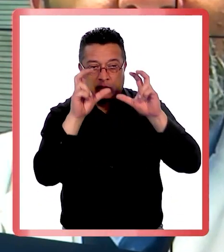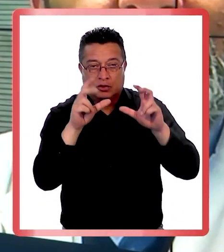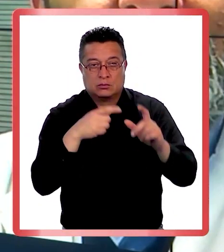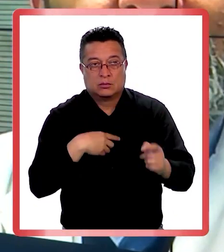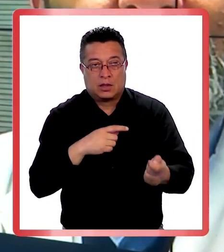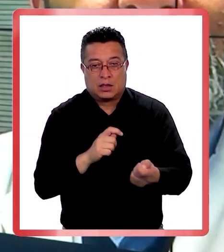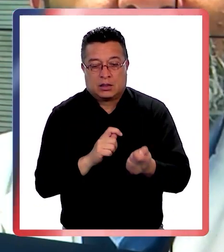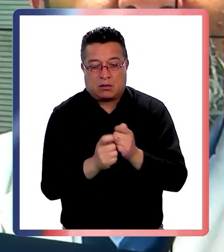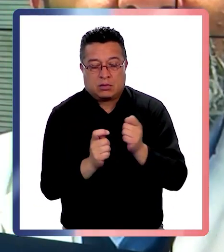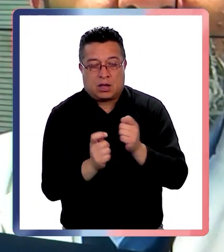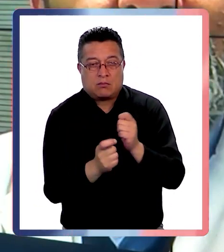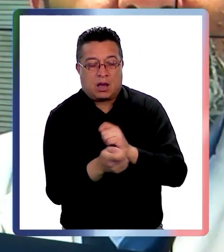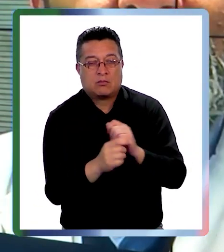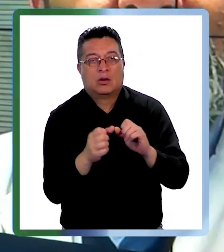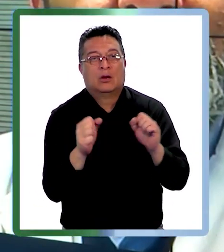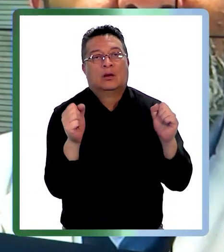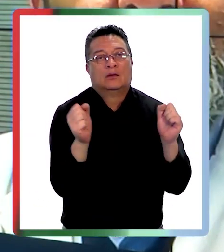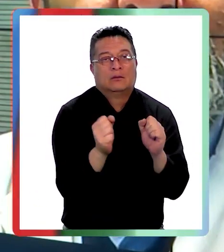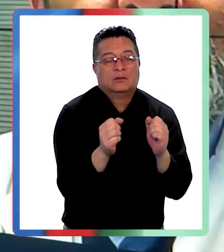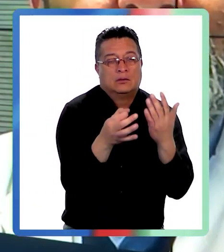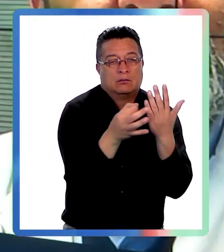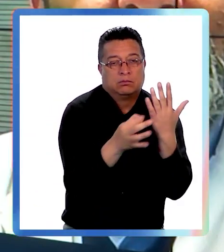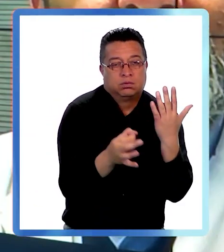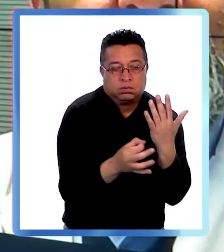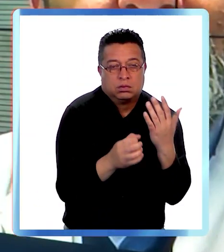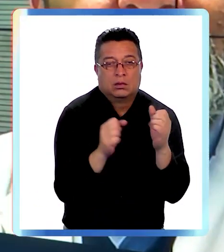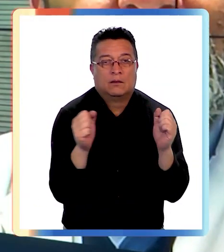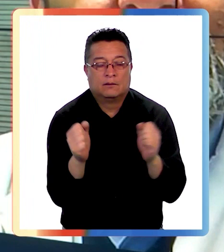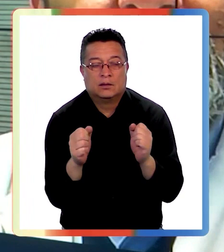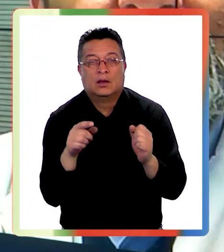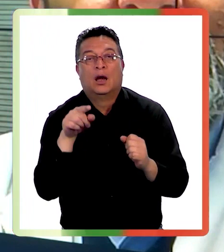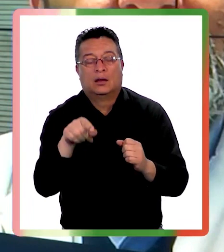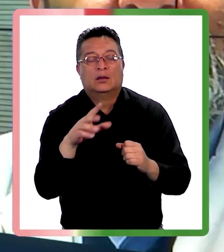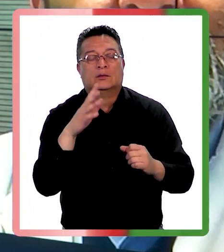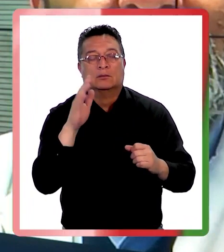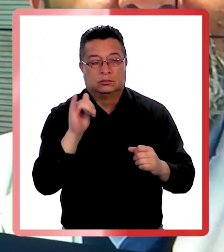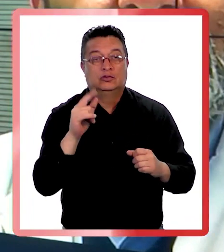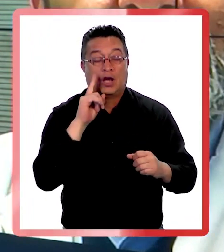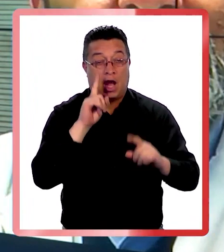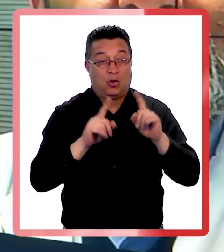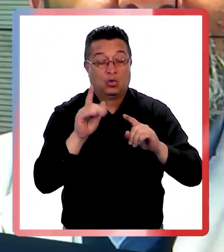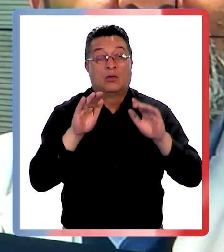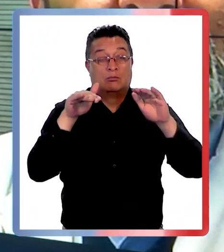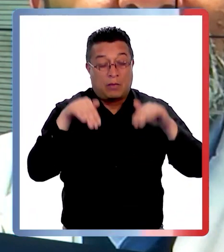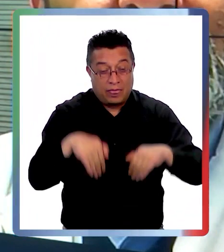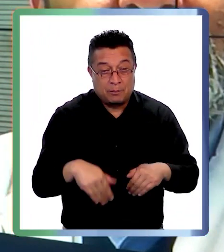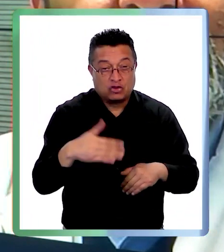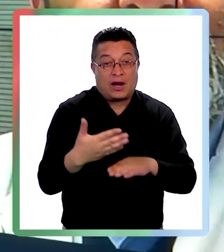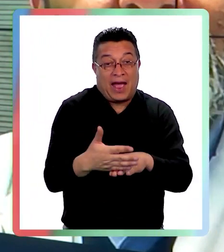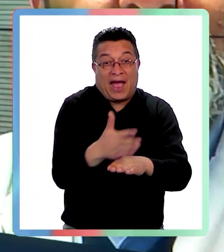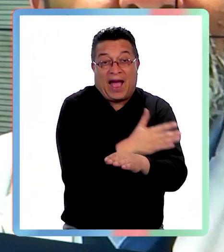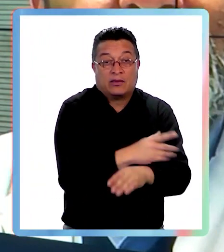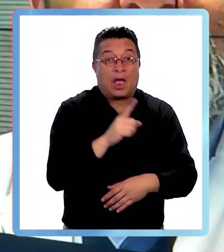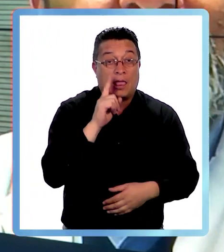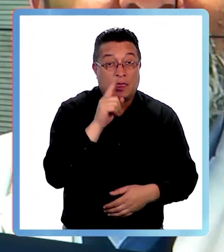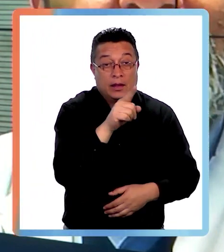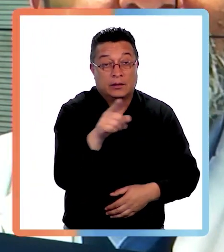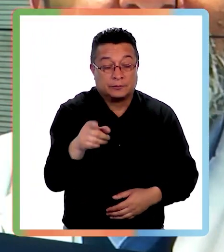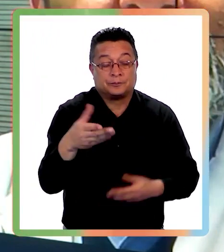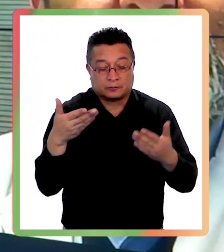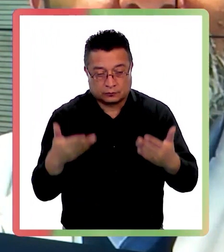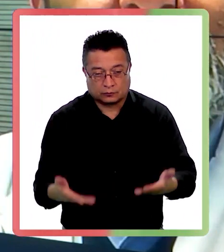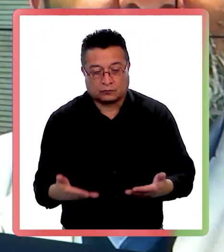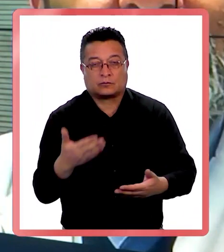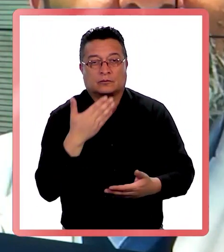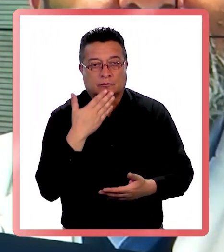cambio de estación y también cuál es el llamado para las personas que sí tienen depresión desde antes para que ahora